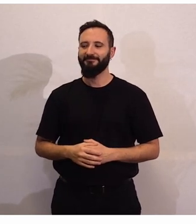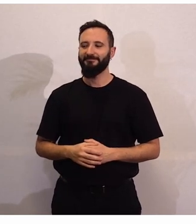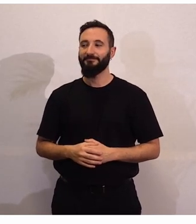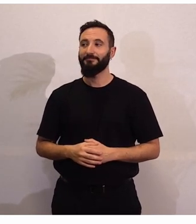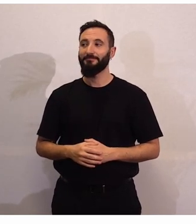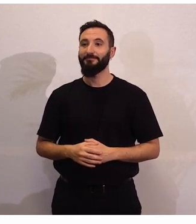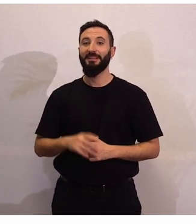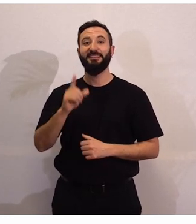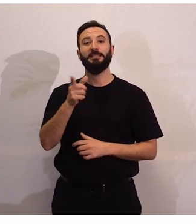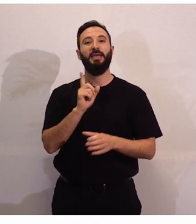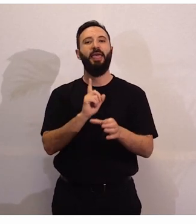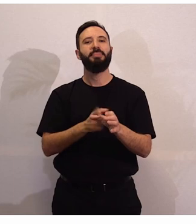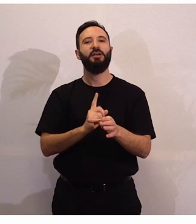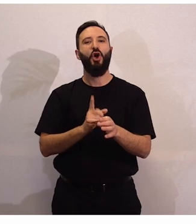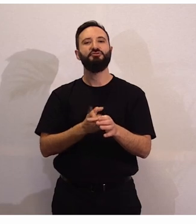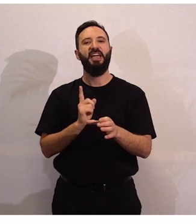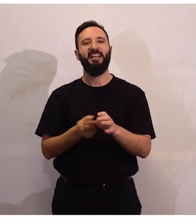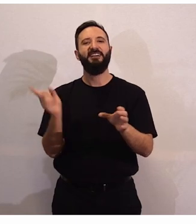Y la discoteca participan.